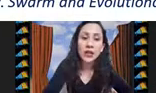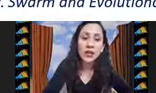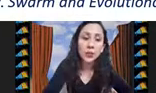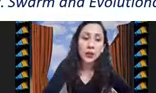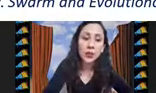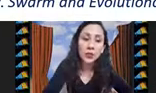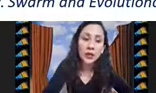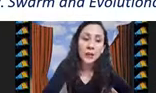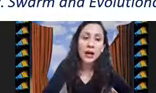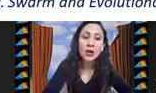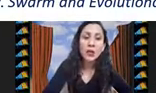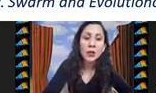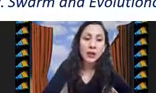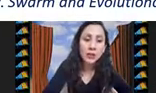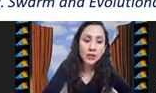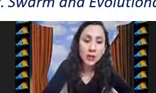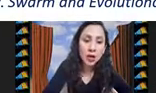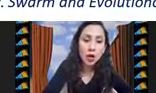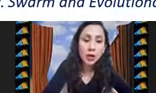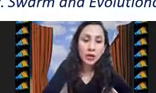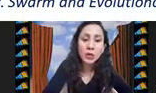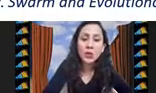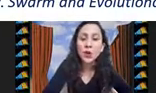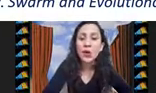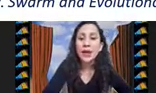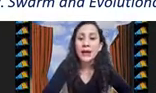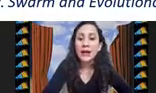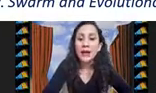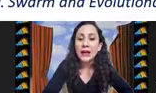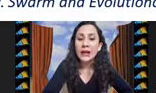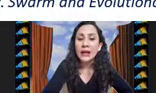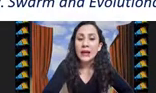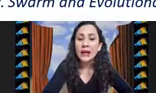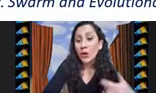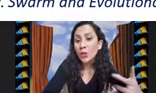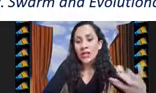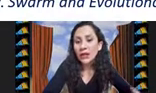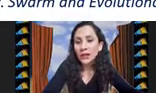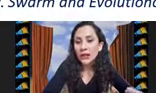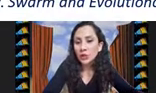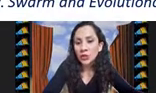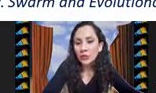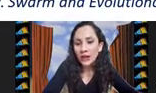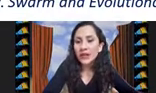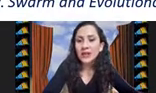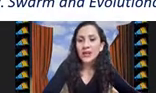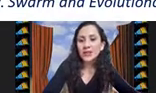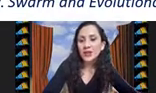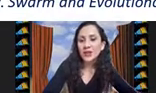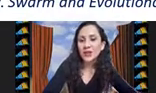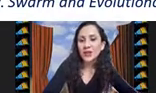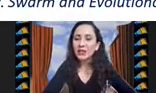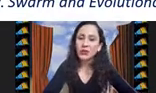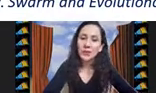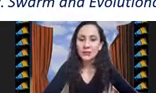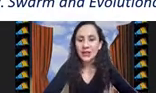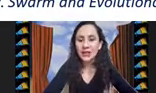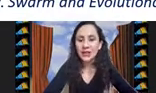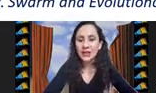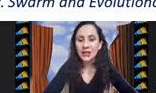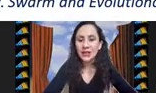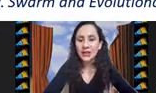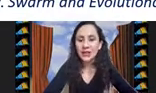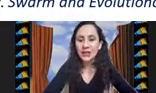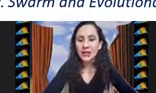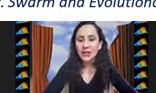no correlacionadas porque un trabajo por ejemplo el trabajo J1 cada máquina como las máquinas son diferentes a lo mejor unas son